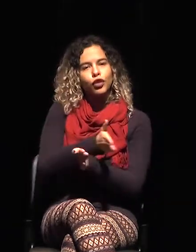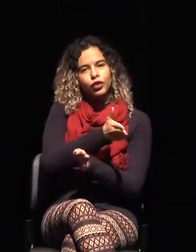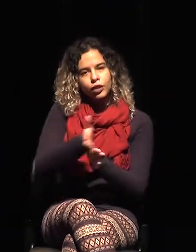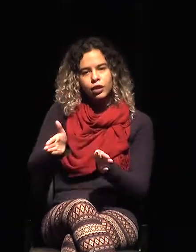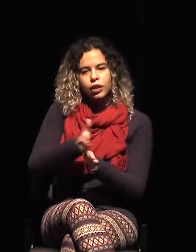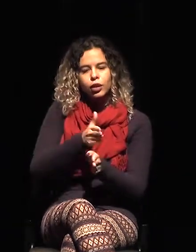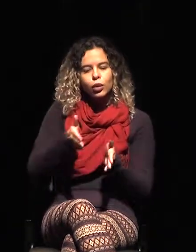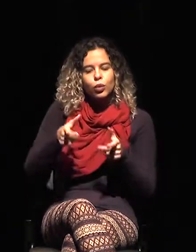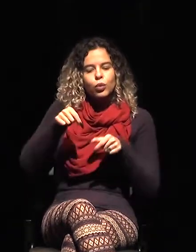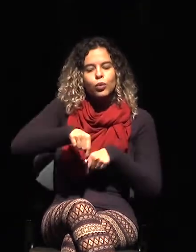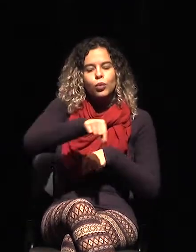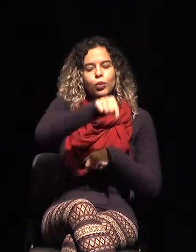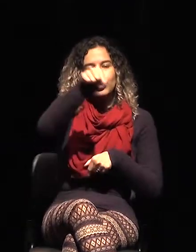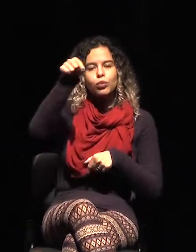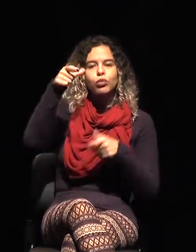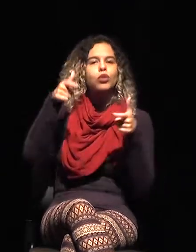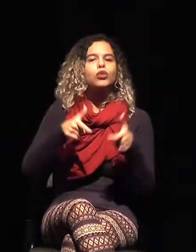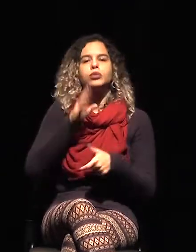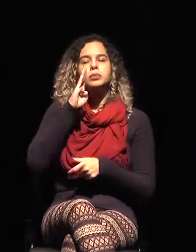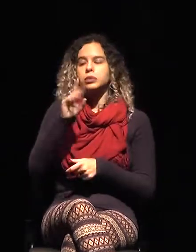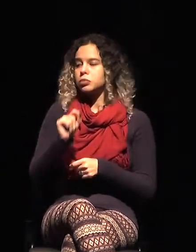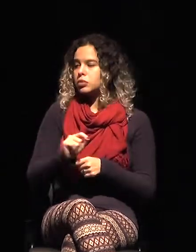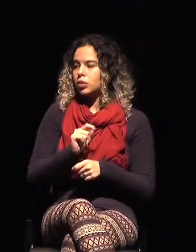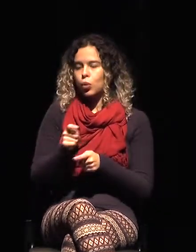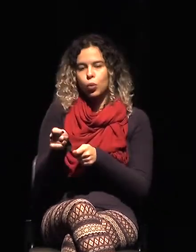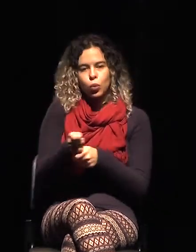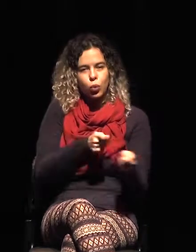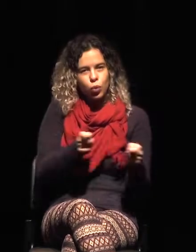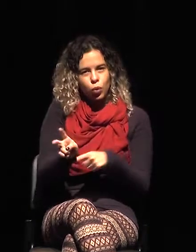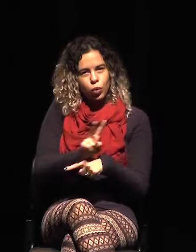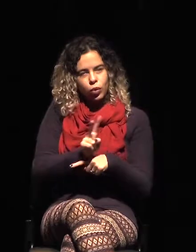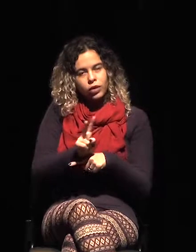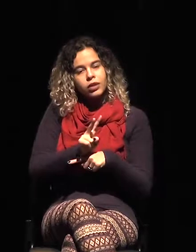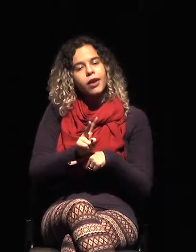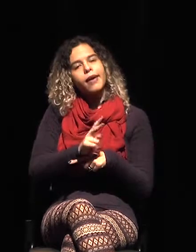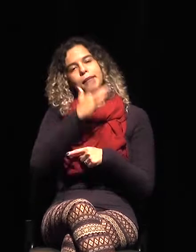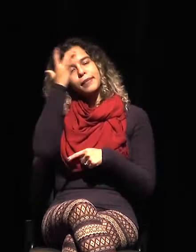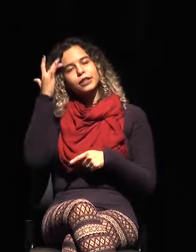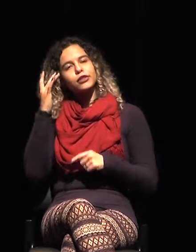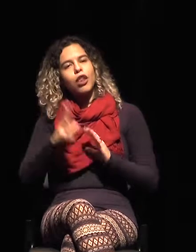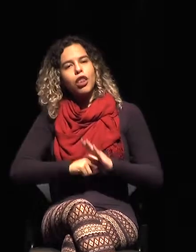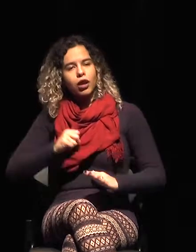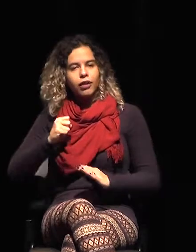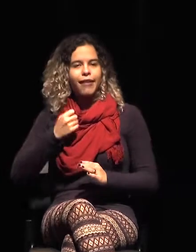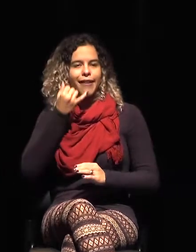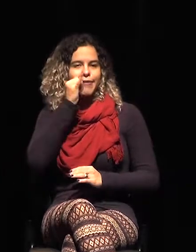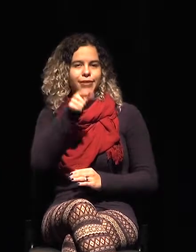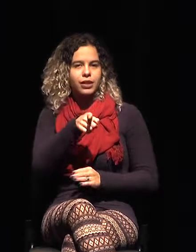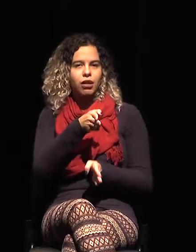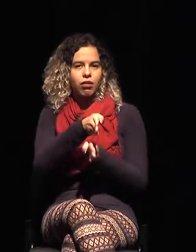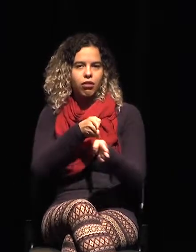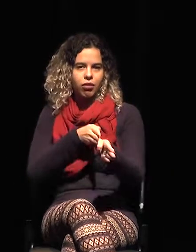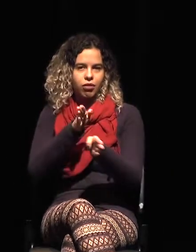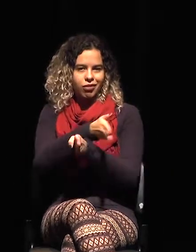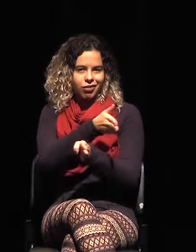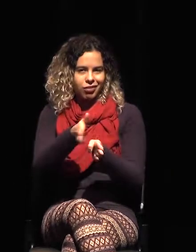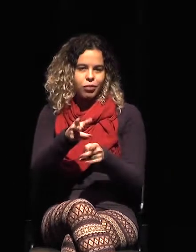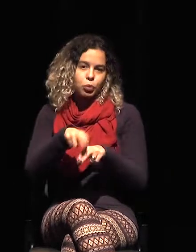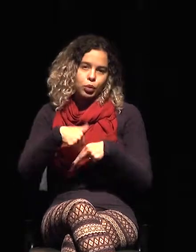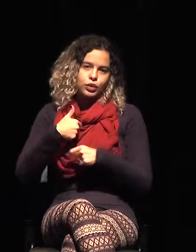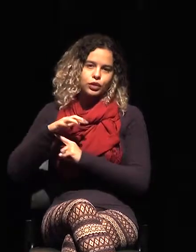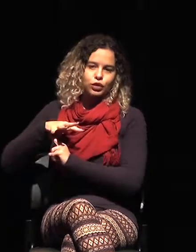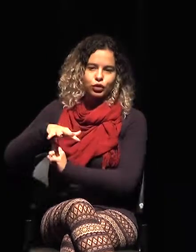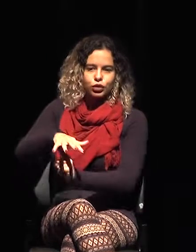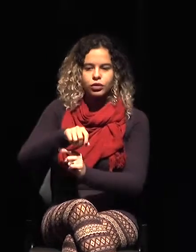Los autores de contrabando evitan las fronteras principales. Por eso necesitamos helicópteros.